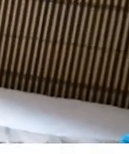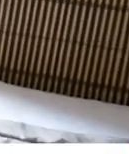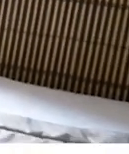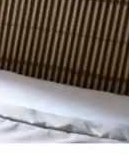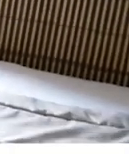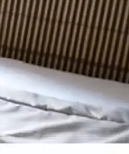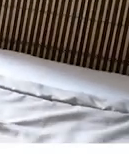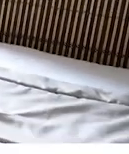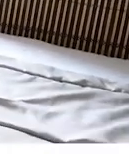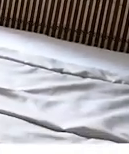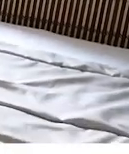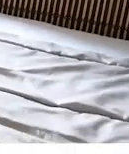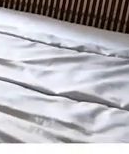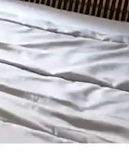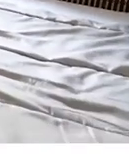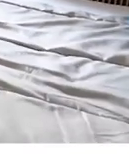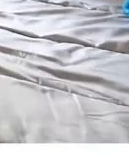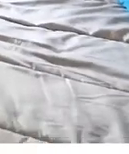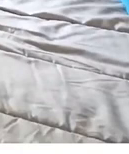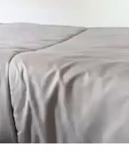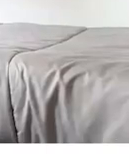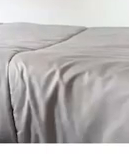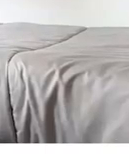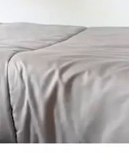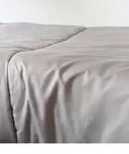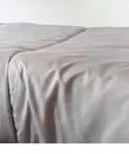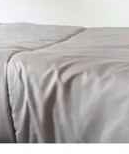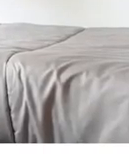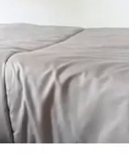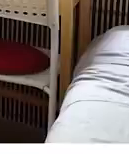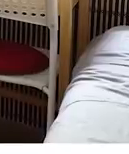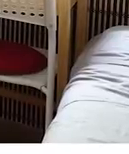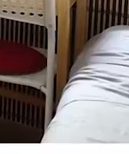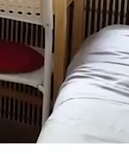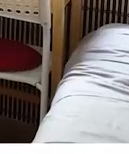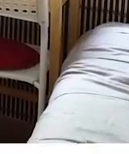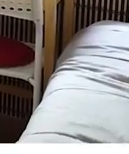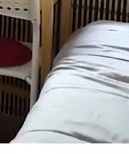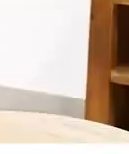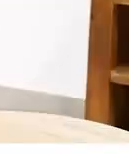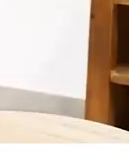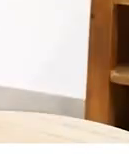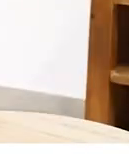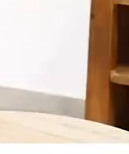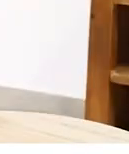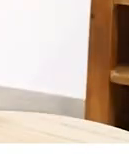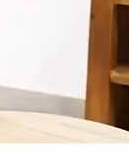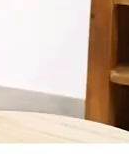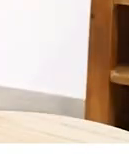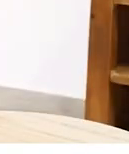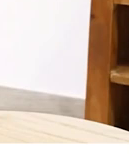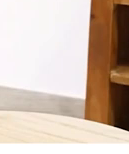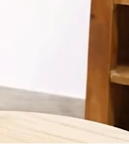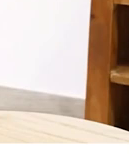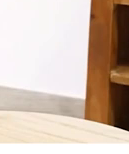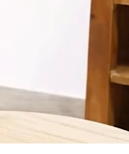Más de 1.300 personas En la Comunidad de Madrid Están esperando Tener una plaza En una residencia Esa cifra incluso Se ha